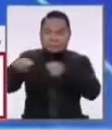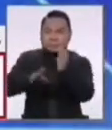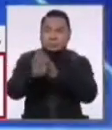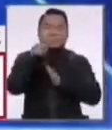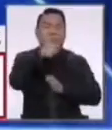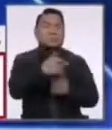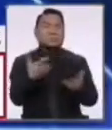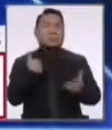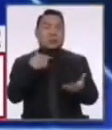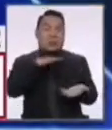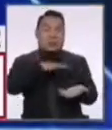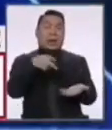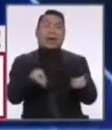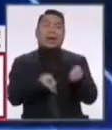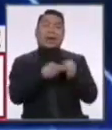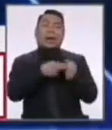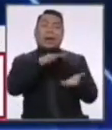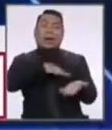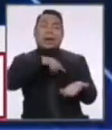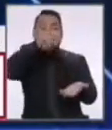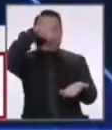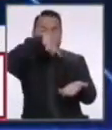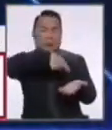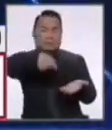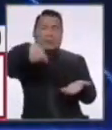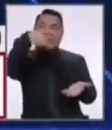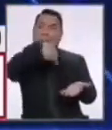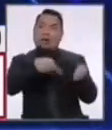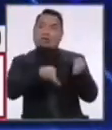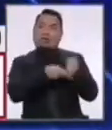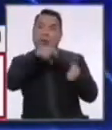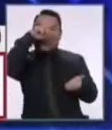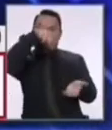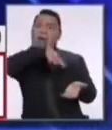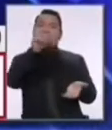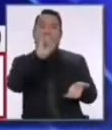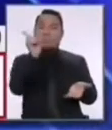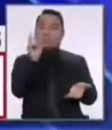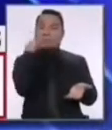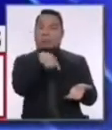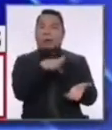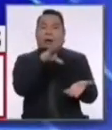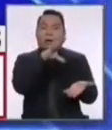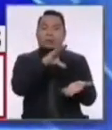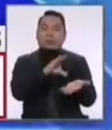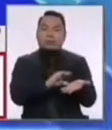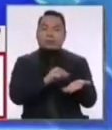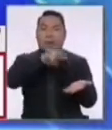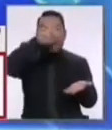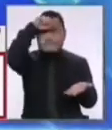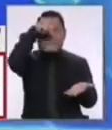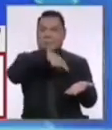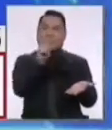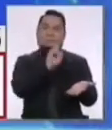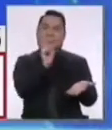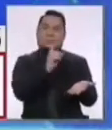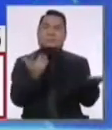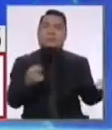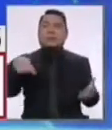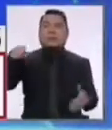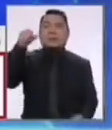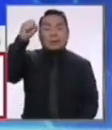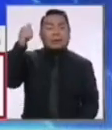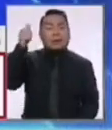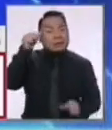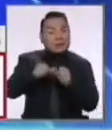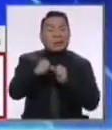Estado. Se van a acabar. Eso ya ha pasado en otros gobiernos de izquierda. Se acaban los ahorros y ahí viene la maquinita porque no ha quedado claro si no quieren usar toda la maquinita. Para los mayores se